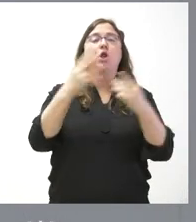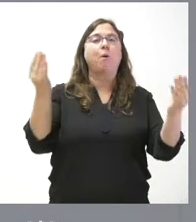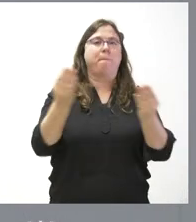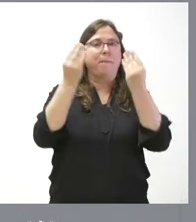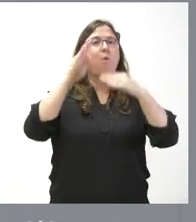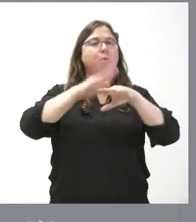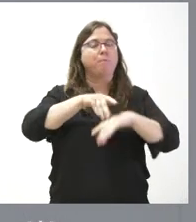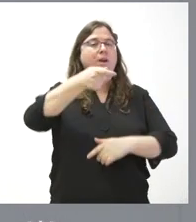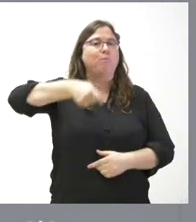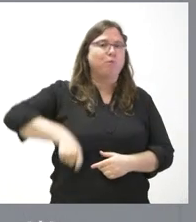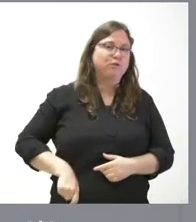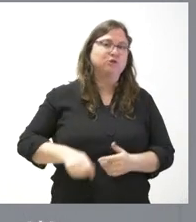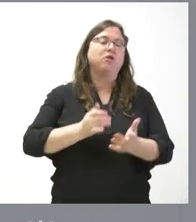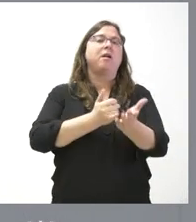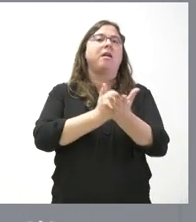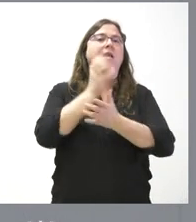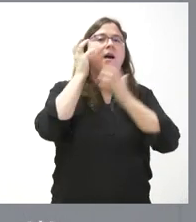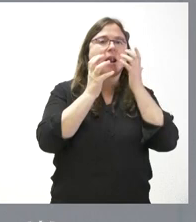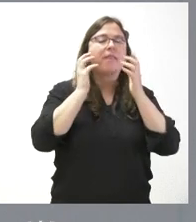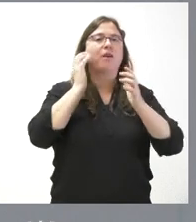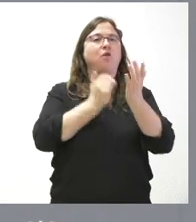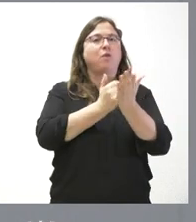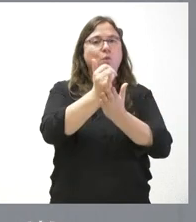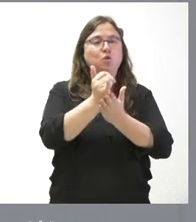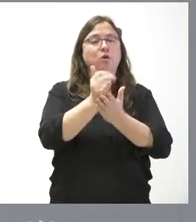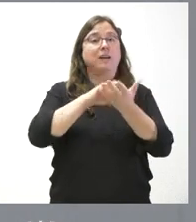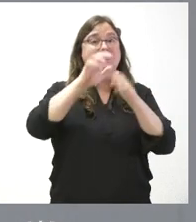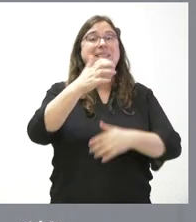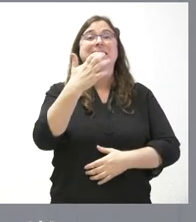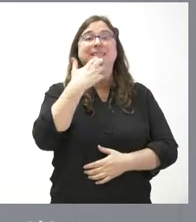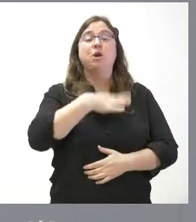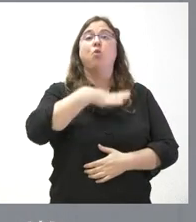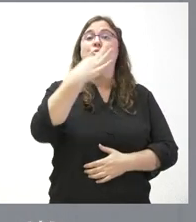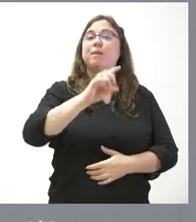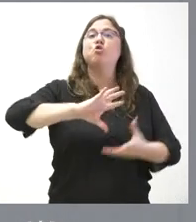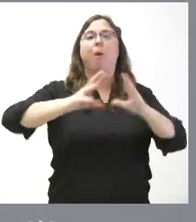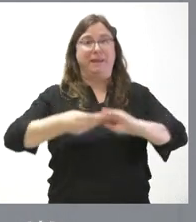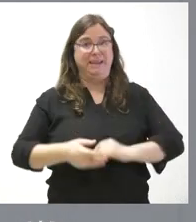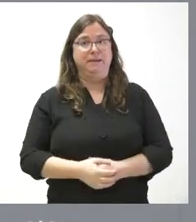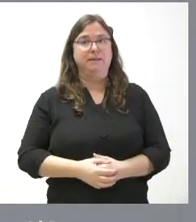ganaderos, los agricultores y para Castilla y León, si somos capaces de que nos aplique esa orden ministerial en Castilla y León.